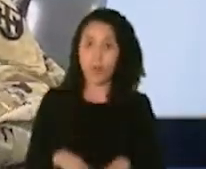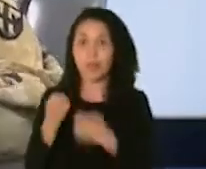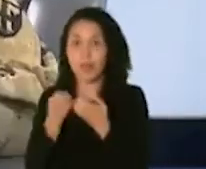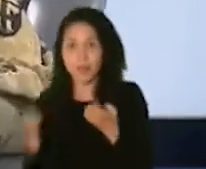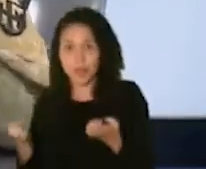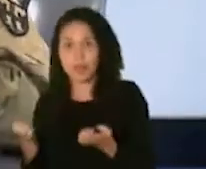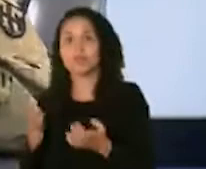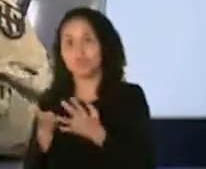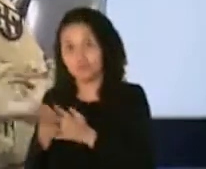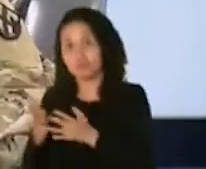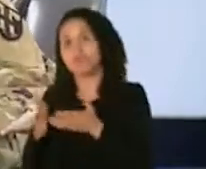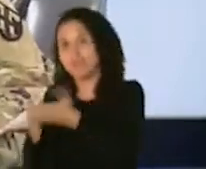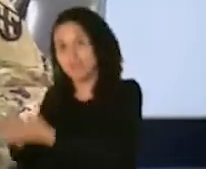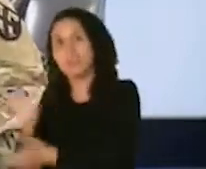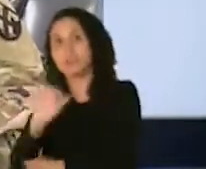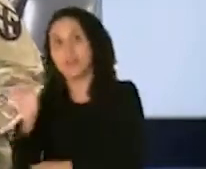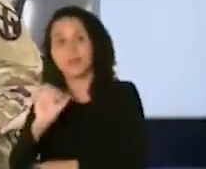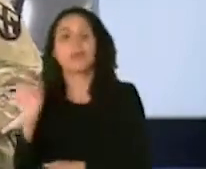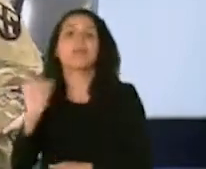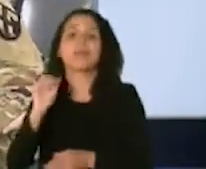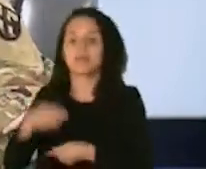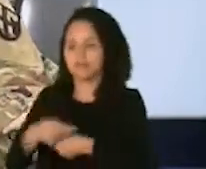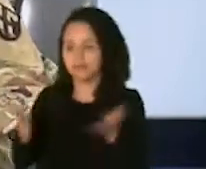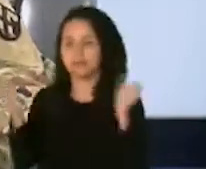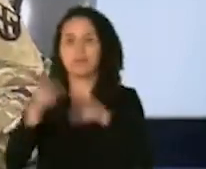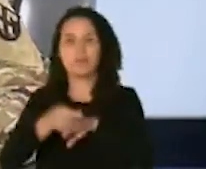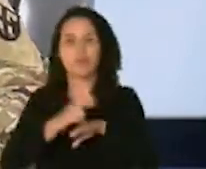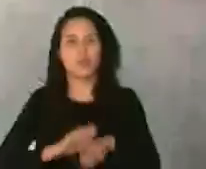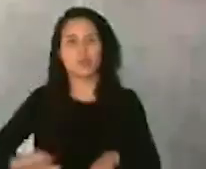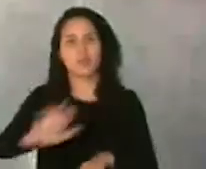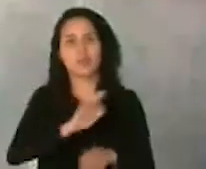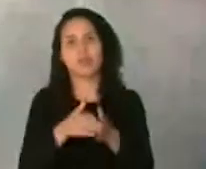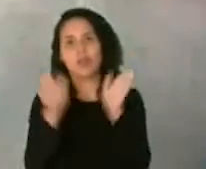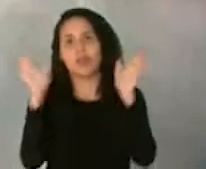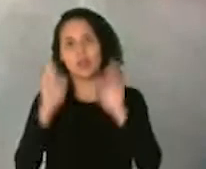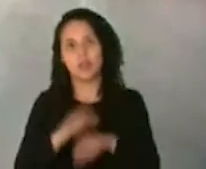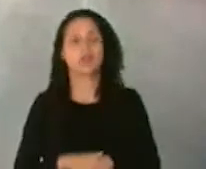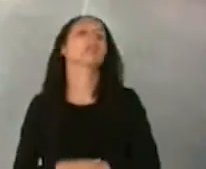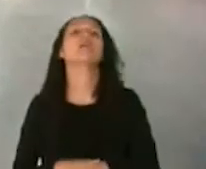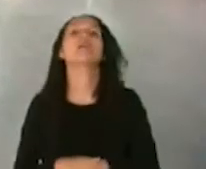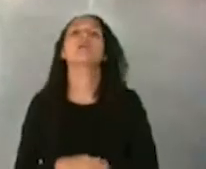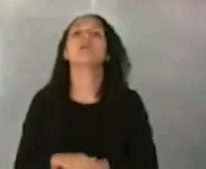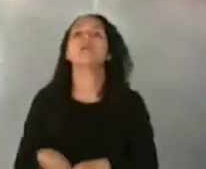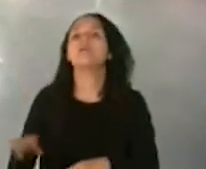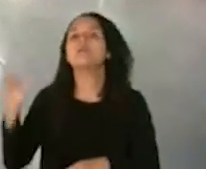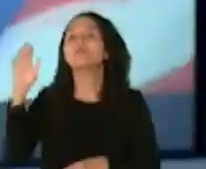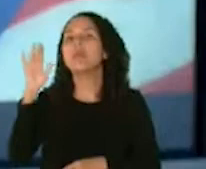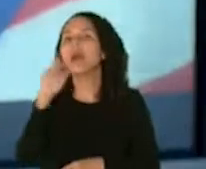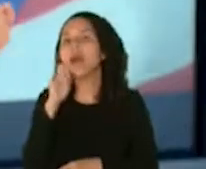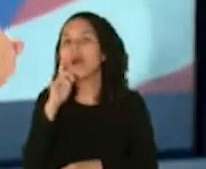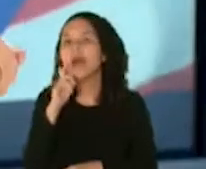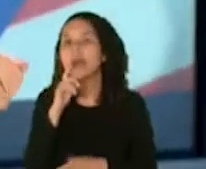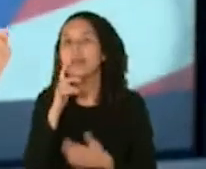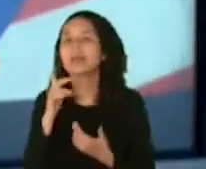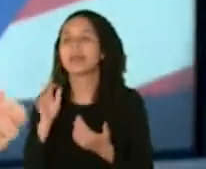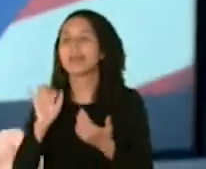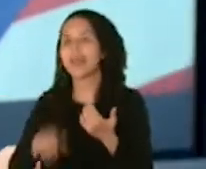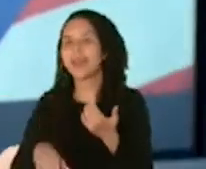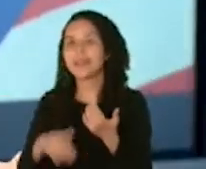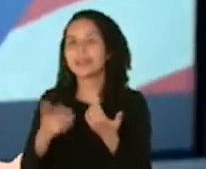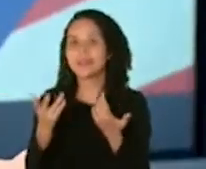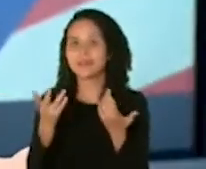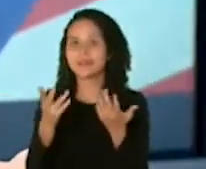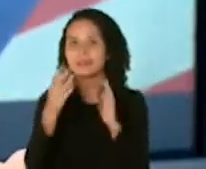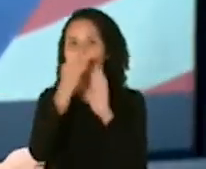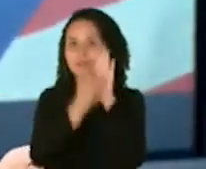Vieques y Culebra y la distribución a través de toda la isla. Y en cuanto a poder saber el inventario, a quién se le puso ese récord,